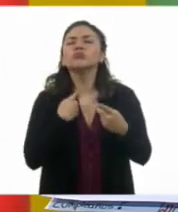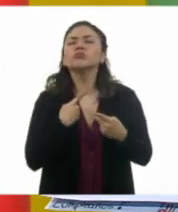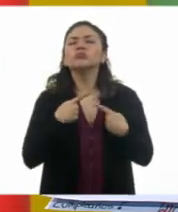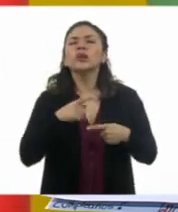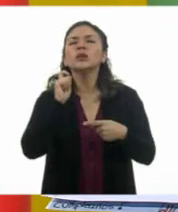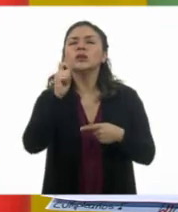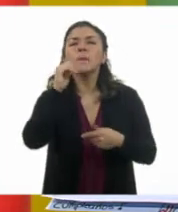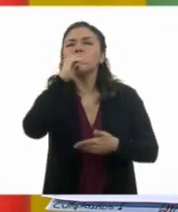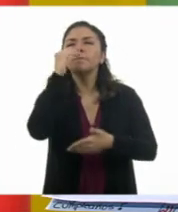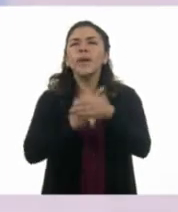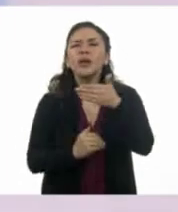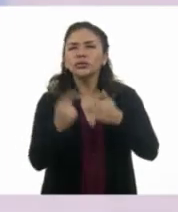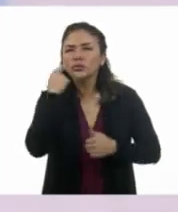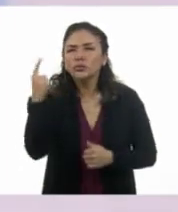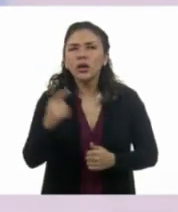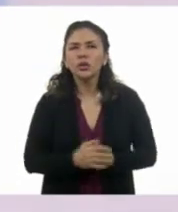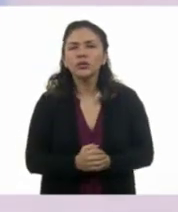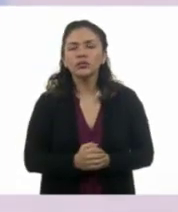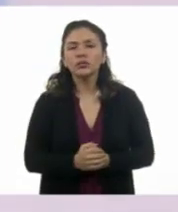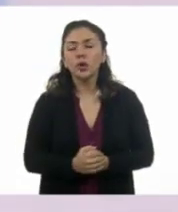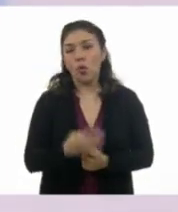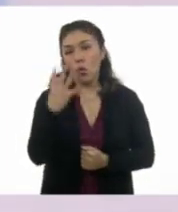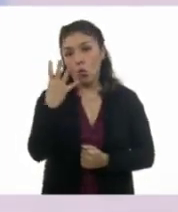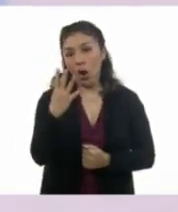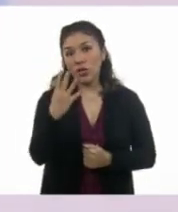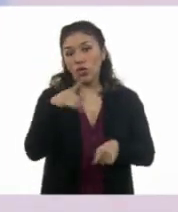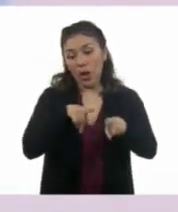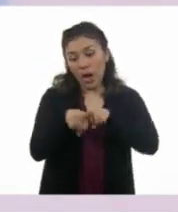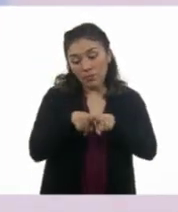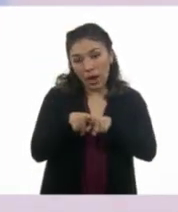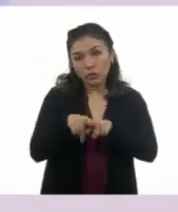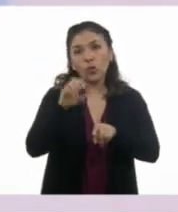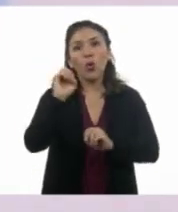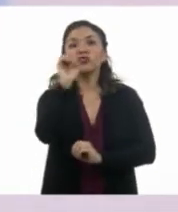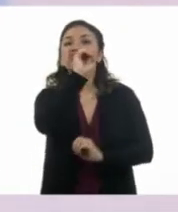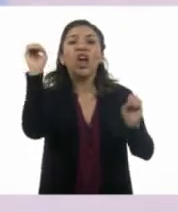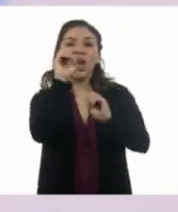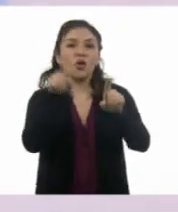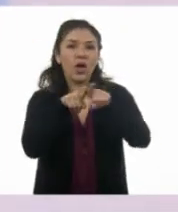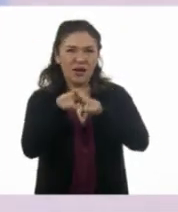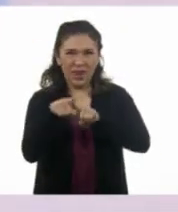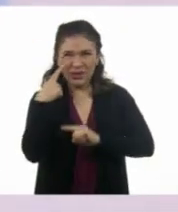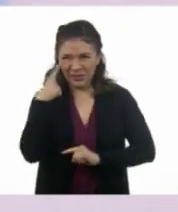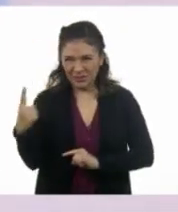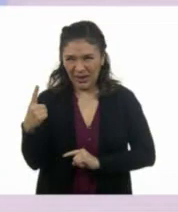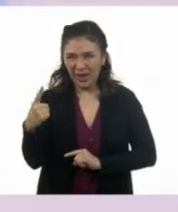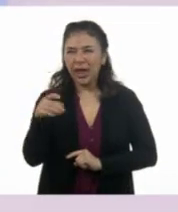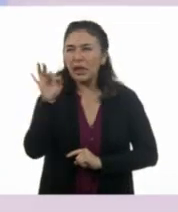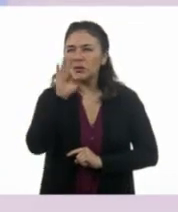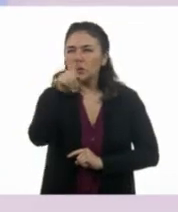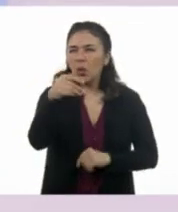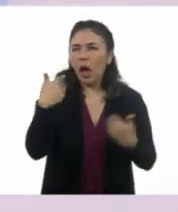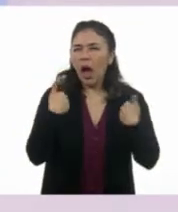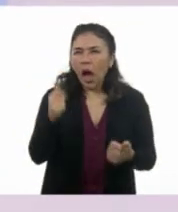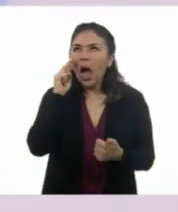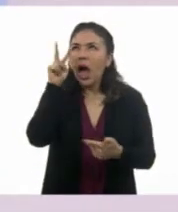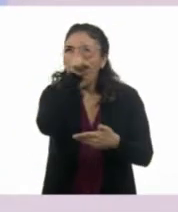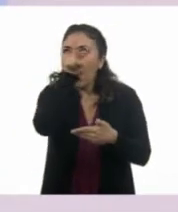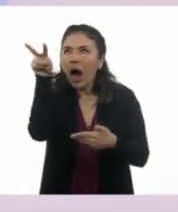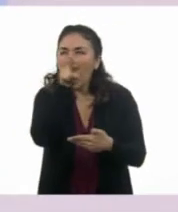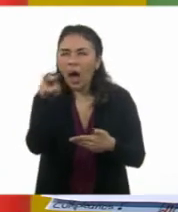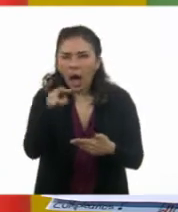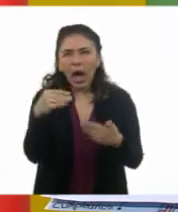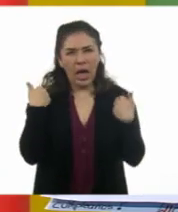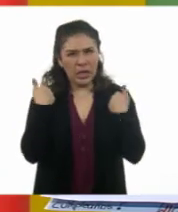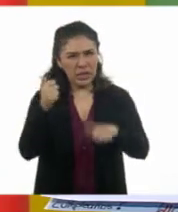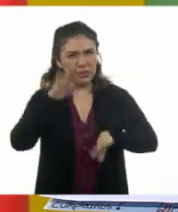Cuatro. Cuatro y cero hermanos. Cuatro. Entonces, si yo realizo este tipo de tablas, ¿crees que sea más fácil analizar los resultados?